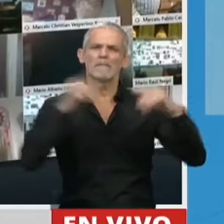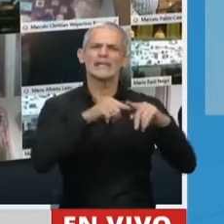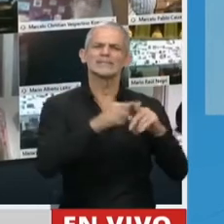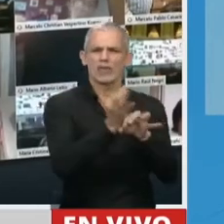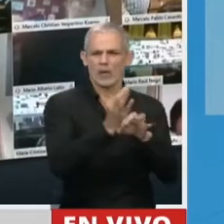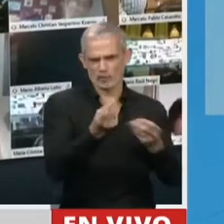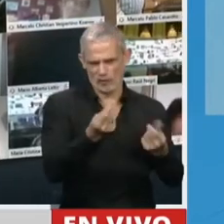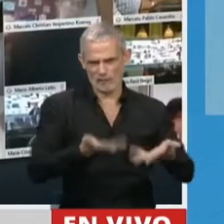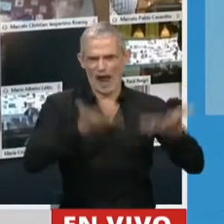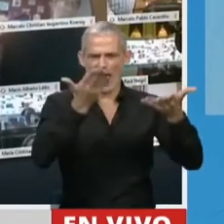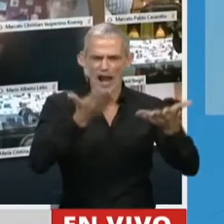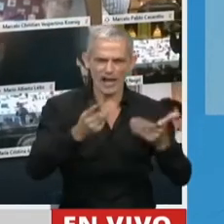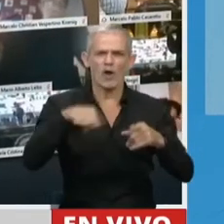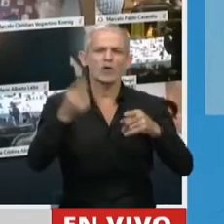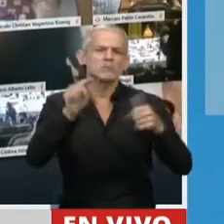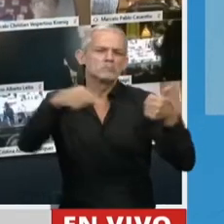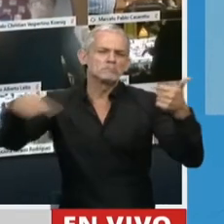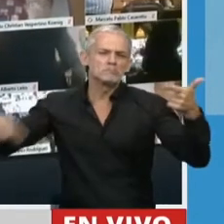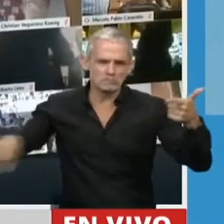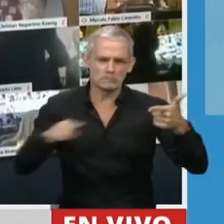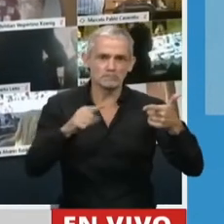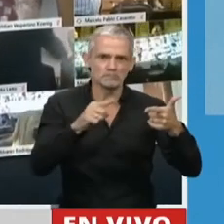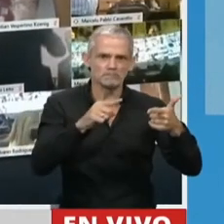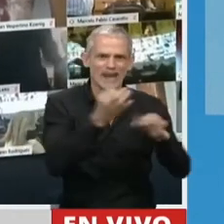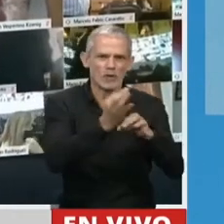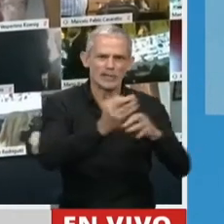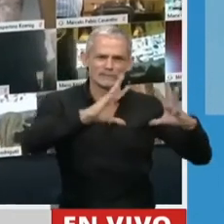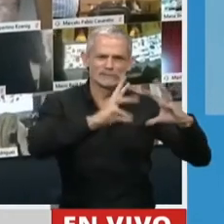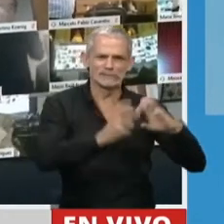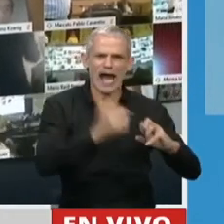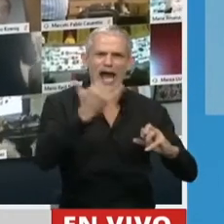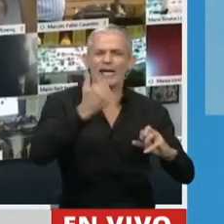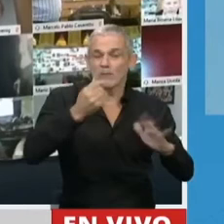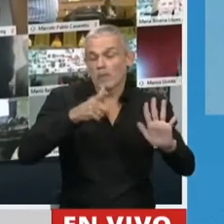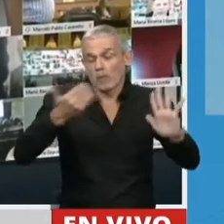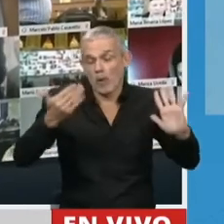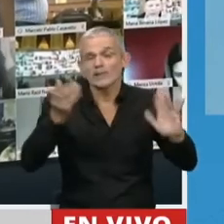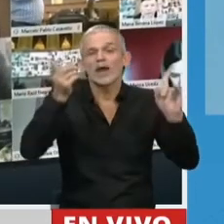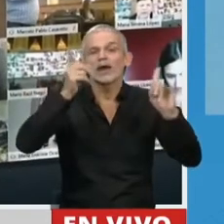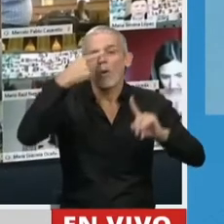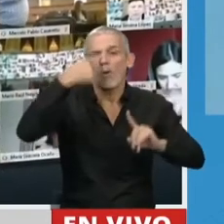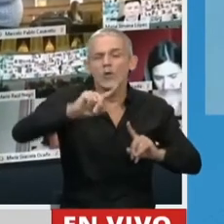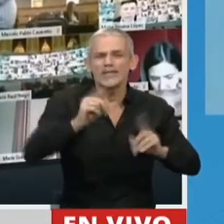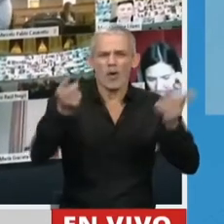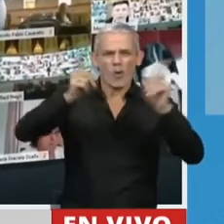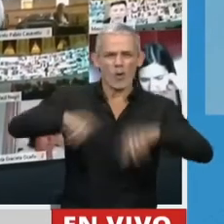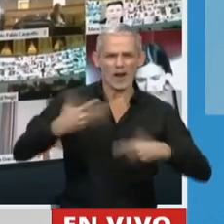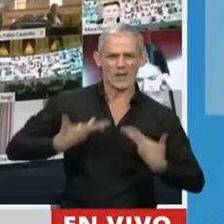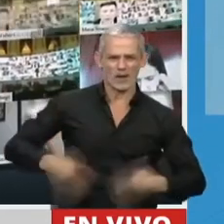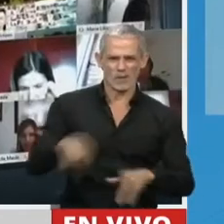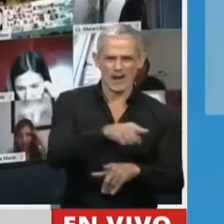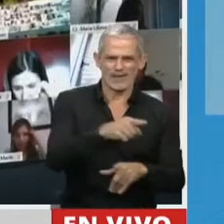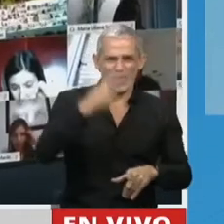la vida social y pública iba a ser uno de los sectores más afectados y quizás el último en recuperar realmente su